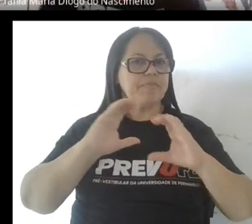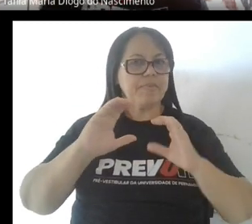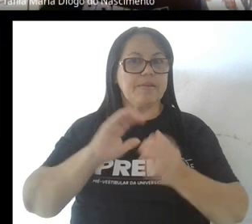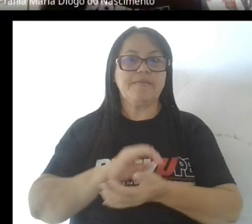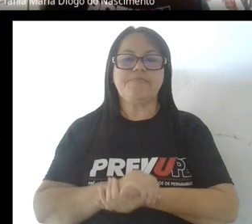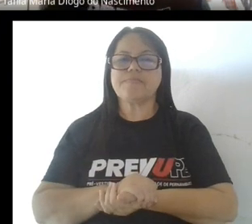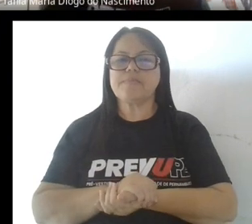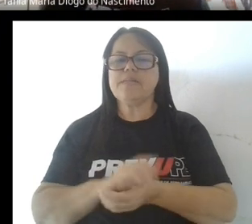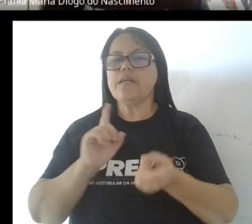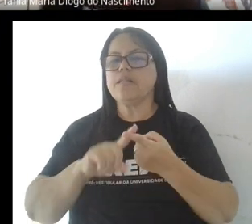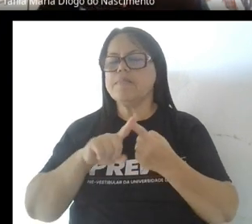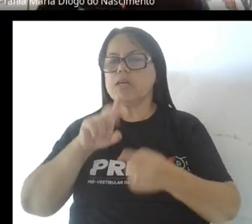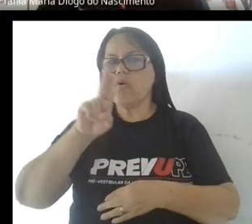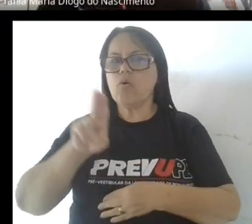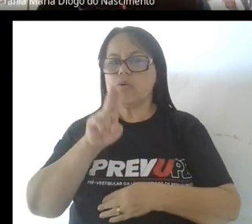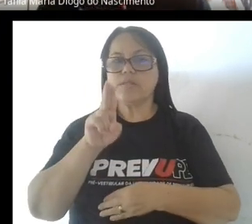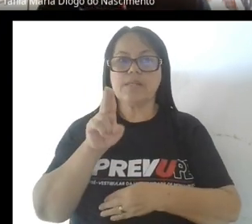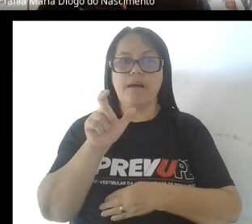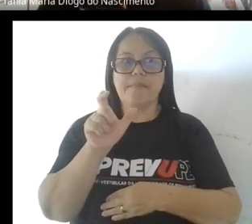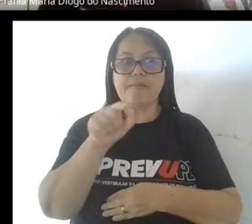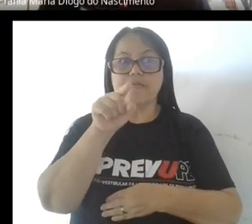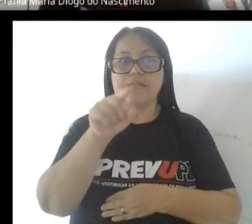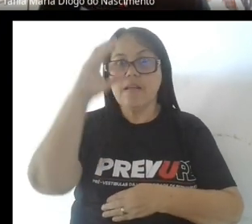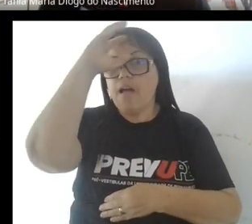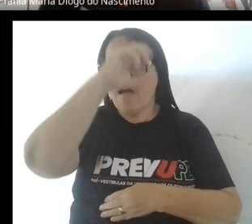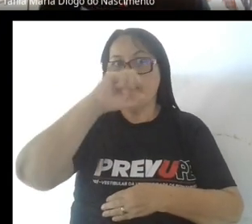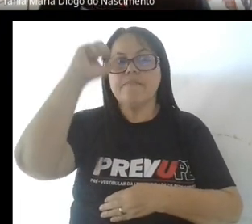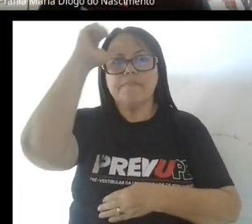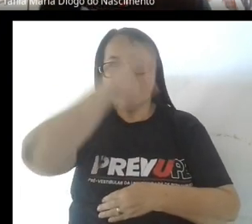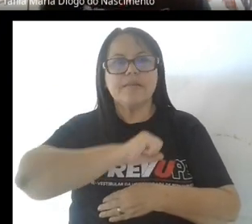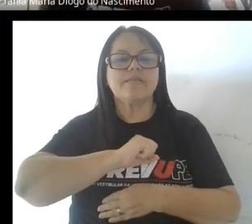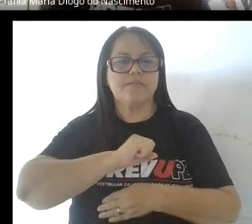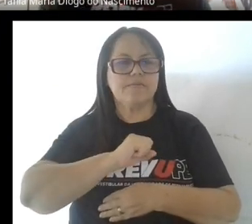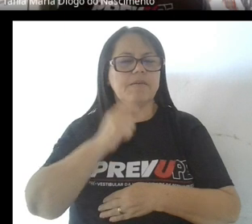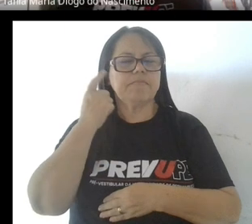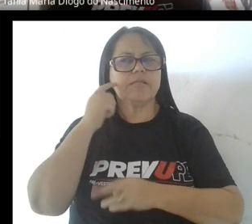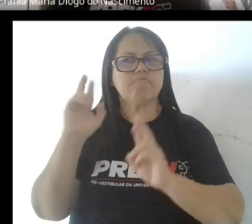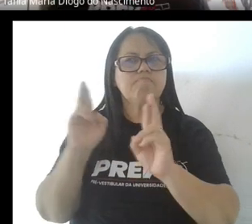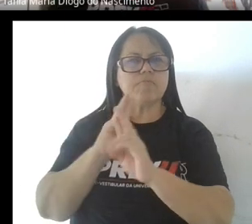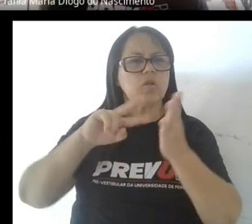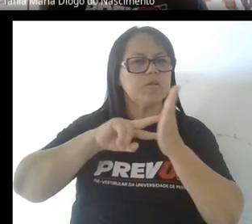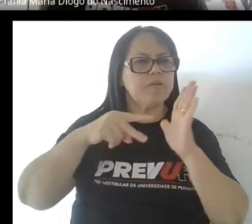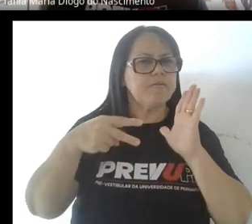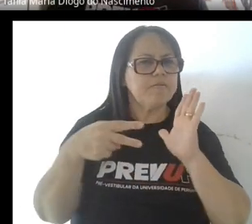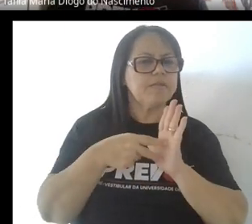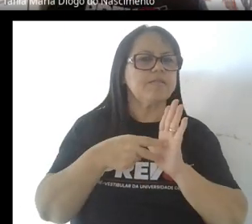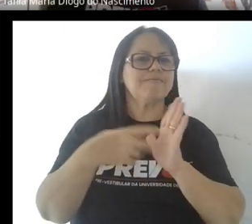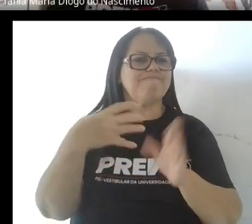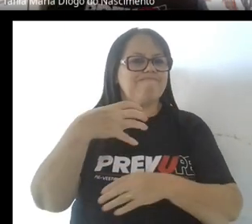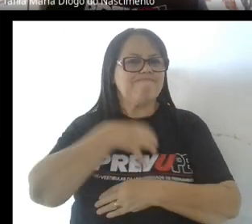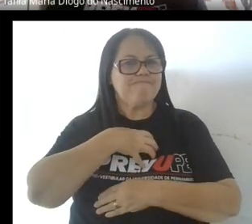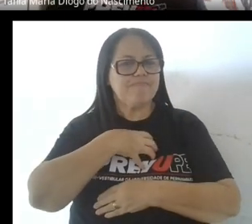Y utiliza las palabras que aprendas en tu día a día. Relaciona sus significados y